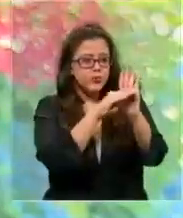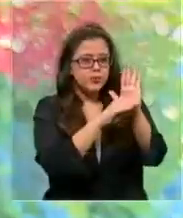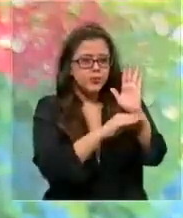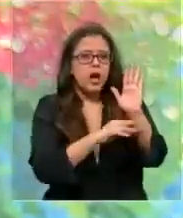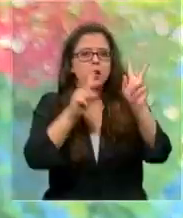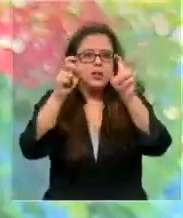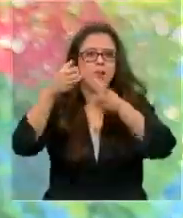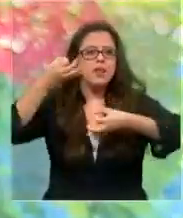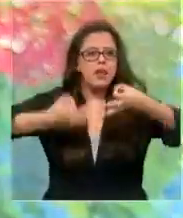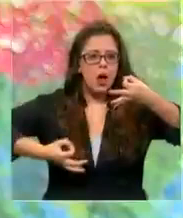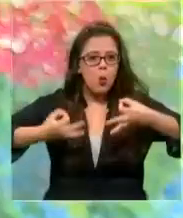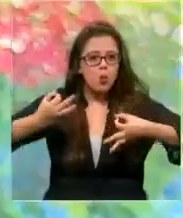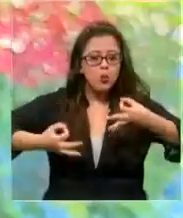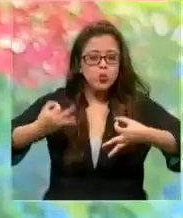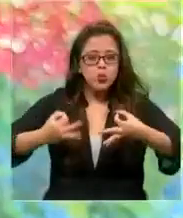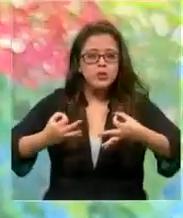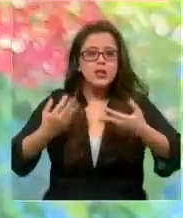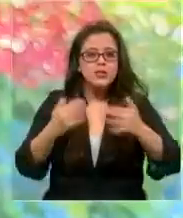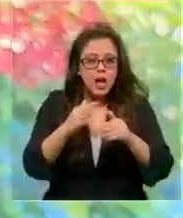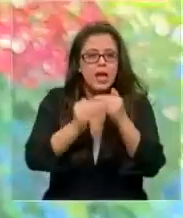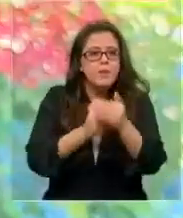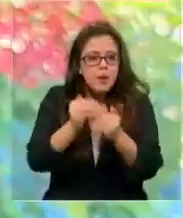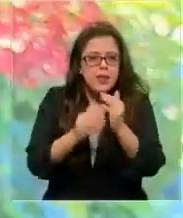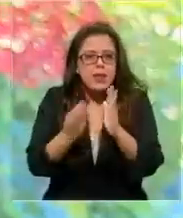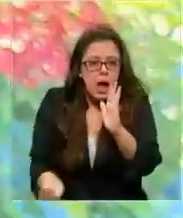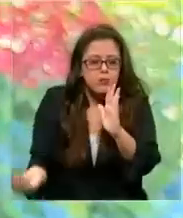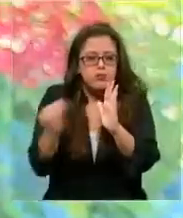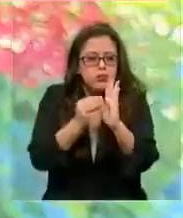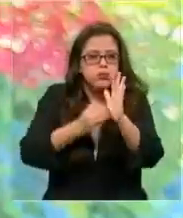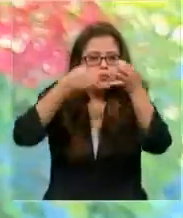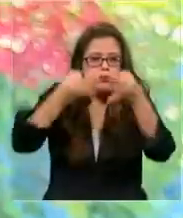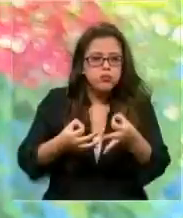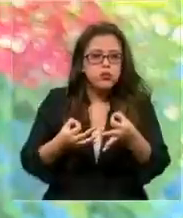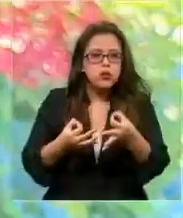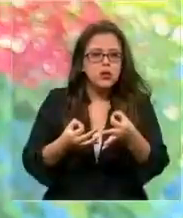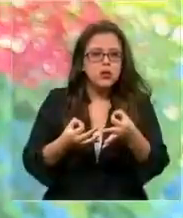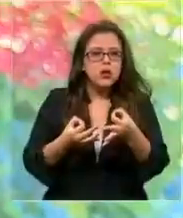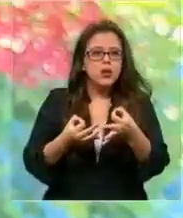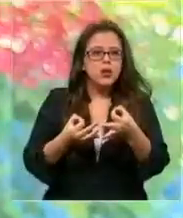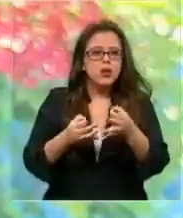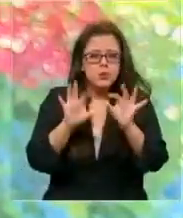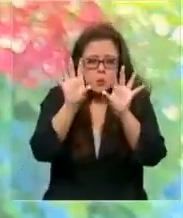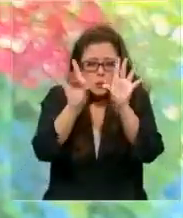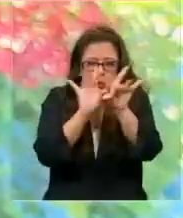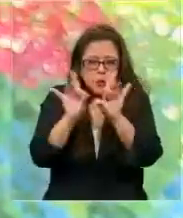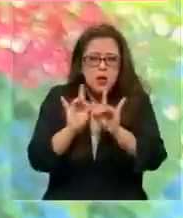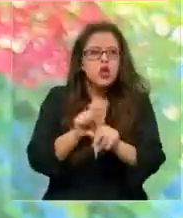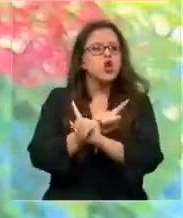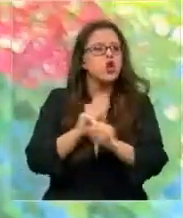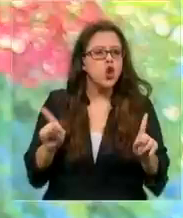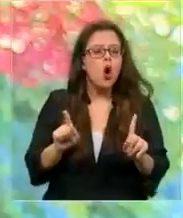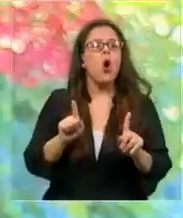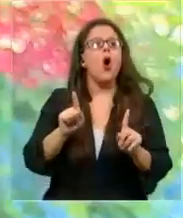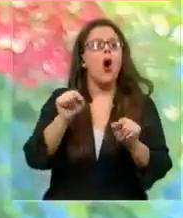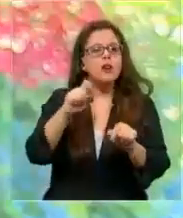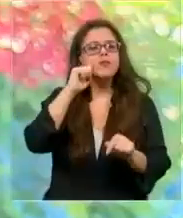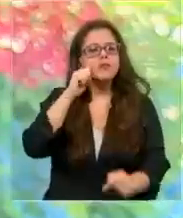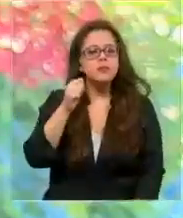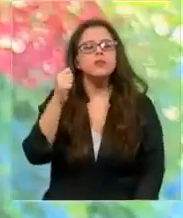de vista de la justicia, se aplique en forma, no rigurosa, sino en forma profesional,